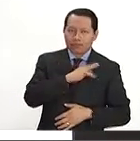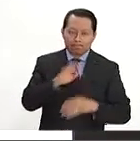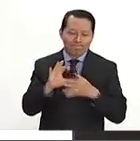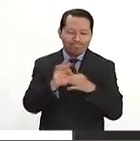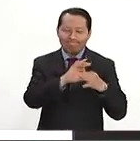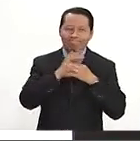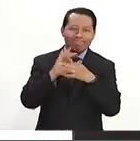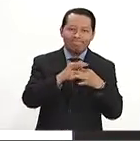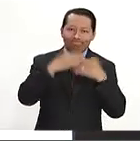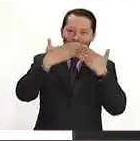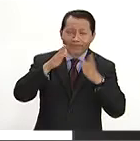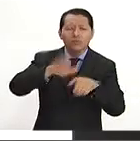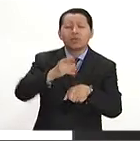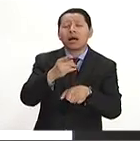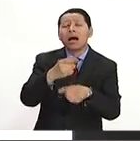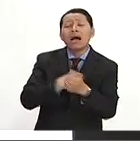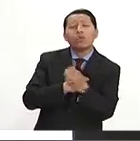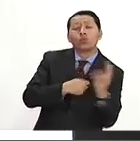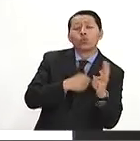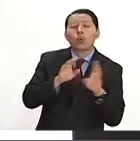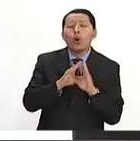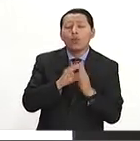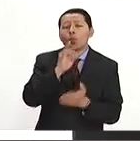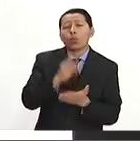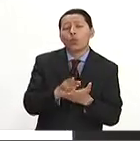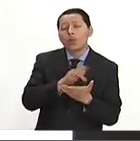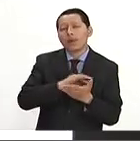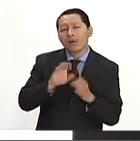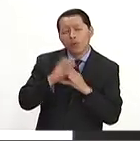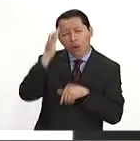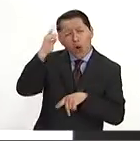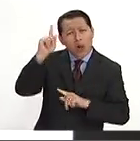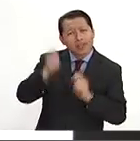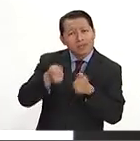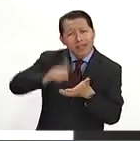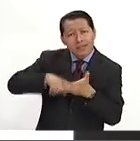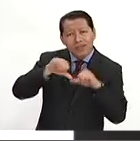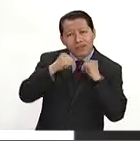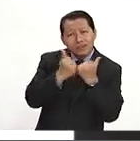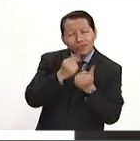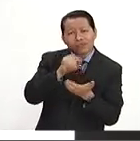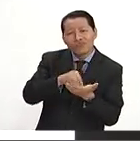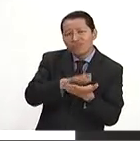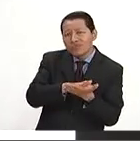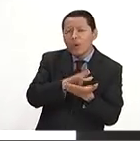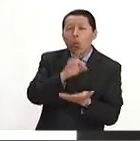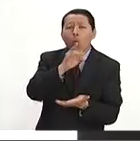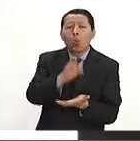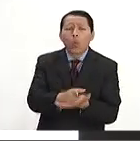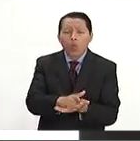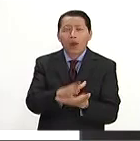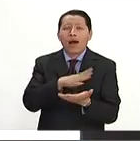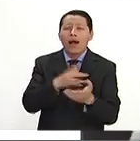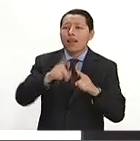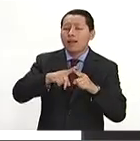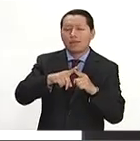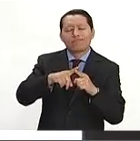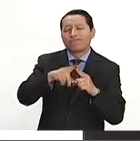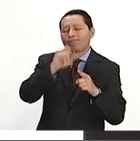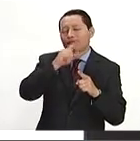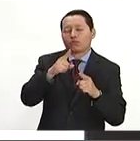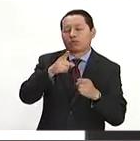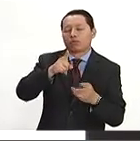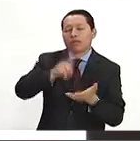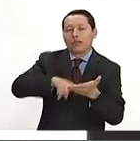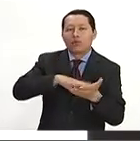amplio. Muchas veces nos quedamos solamente con ese conocimiento dentro de las asociaciones o de las instituciones y la idea es poder